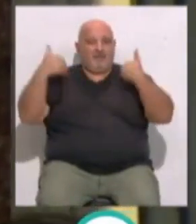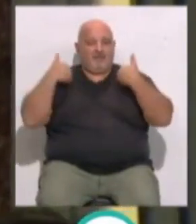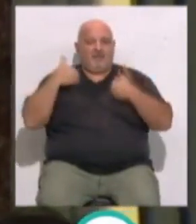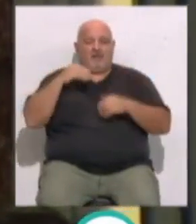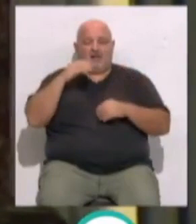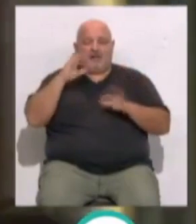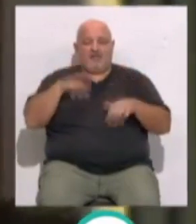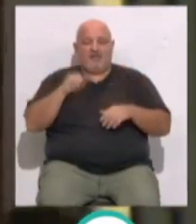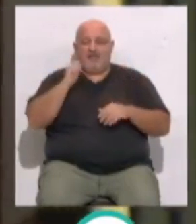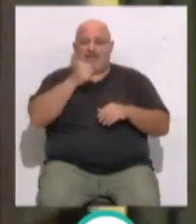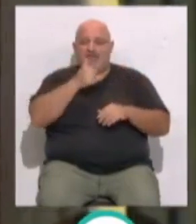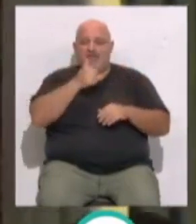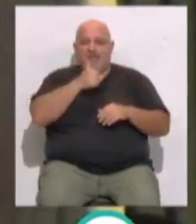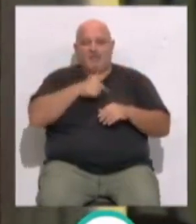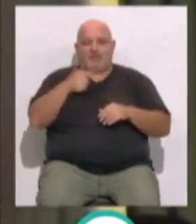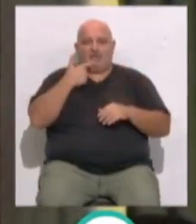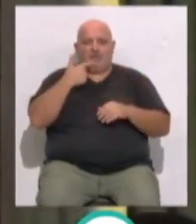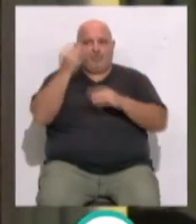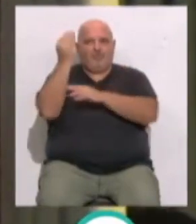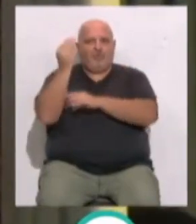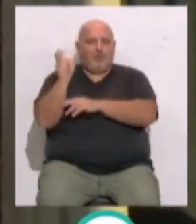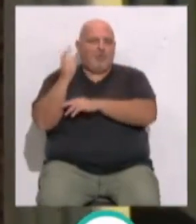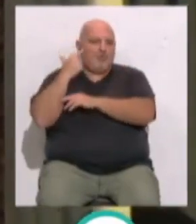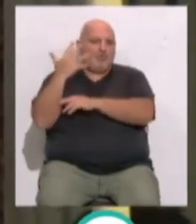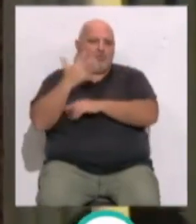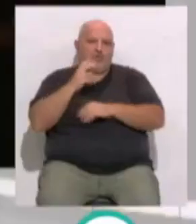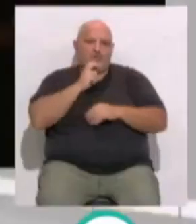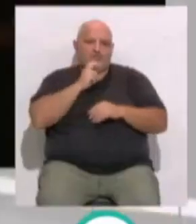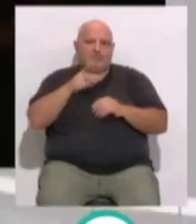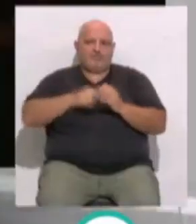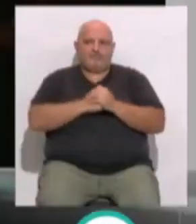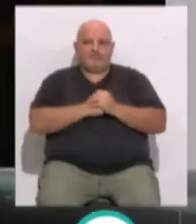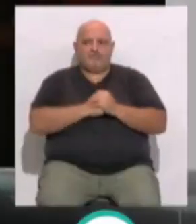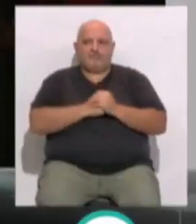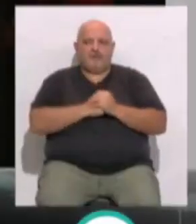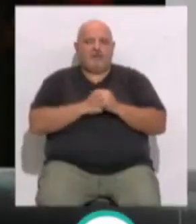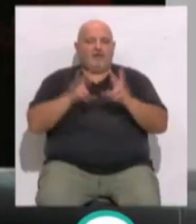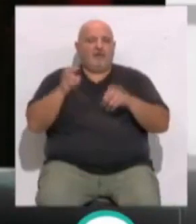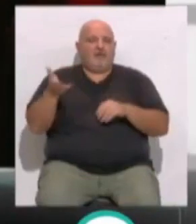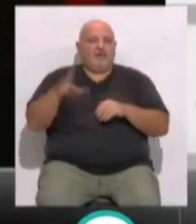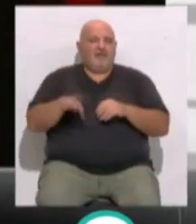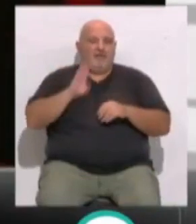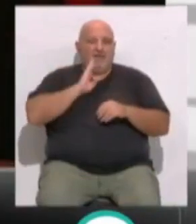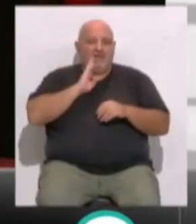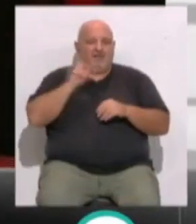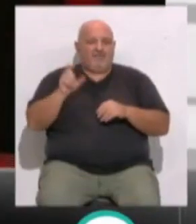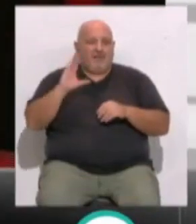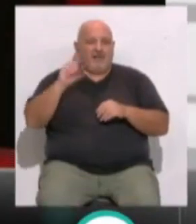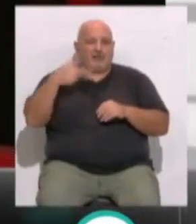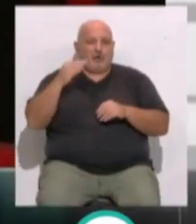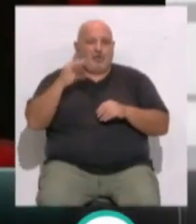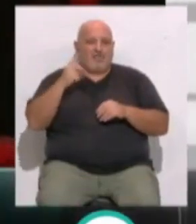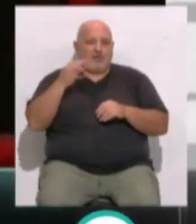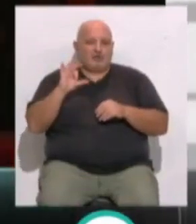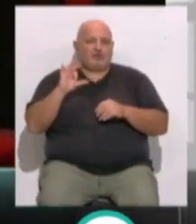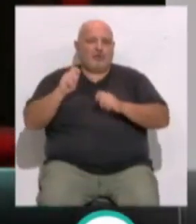Ceuta resaltaba la calidad humana de la figura de Ceballos a Tienza. El fallecimiento de don Antonio Ceballos